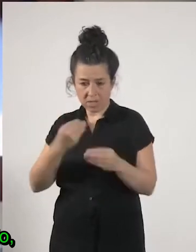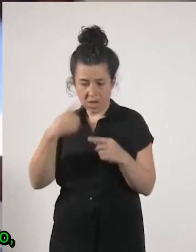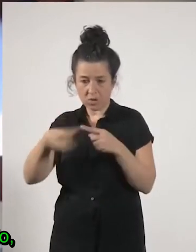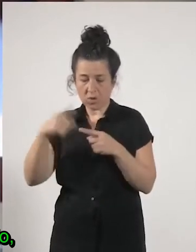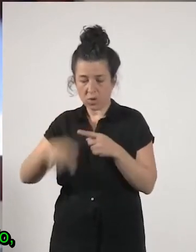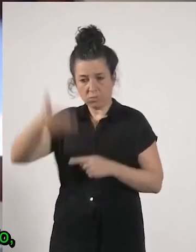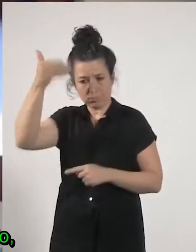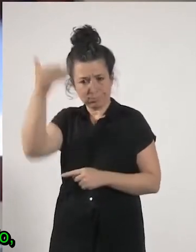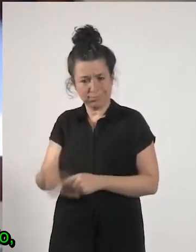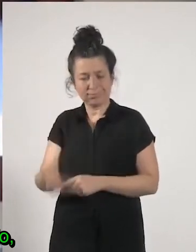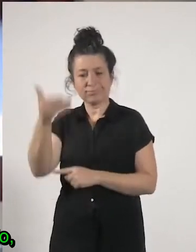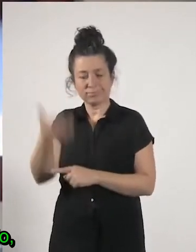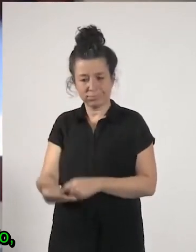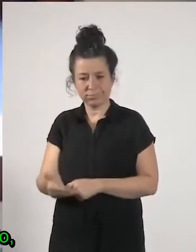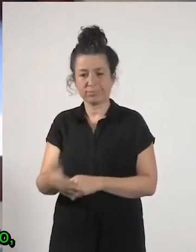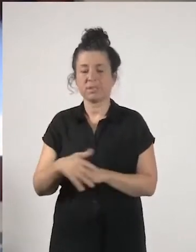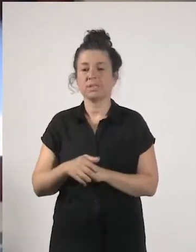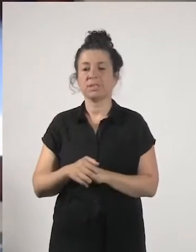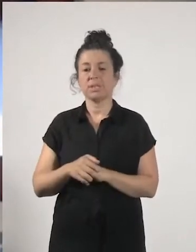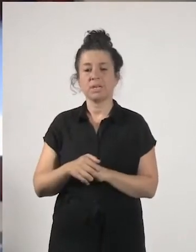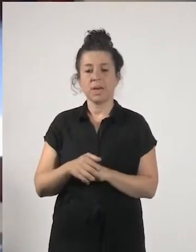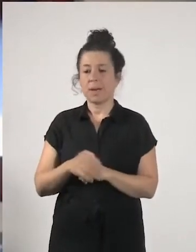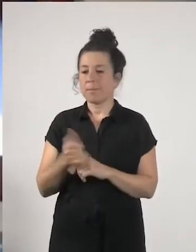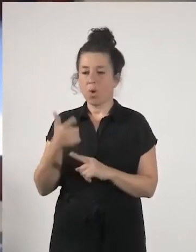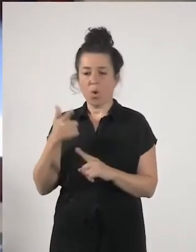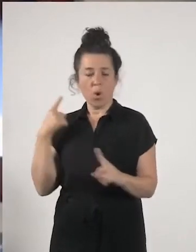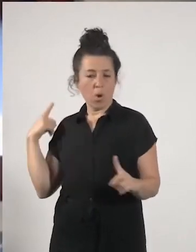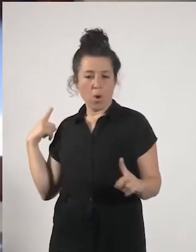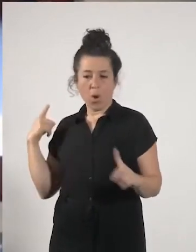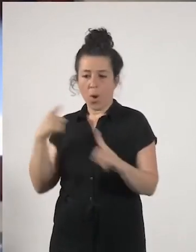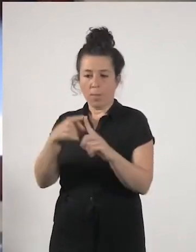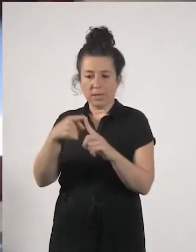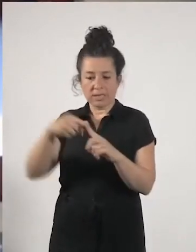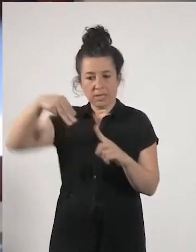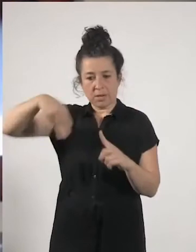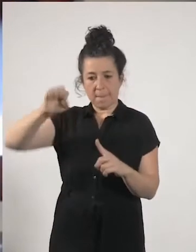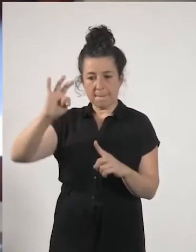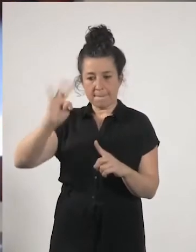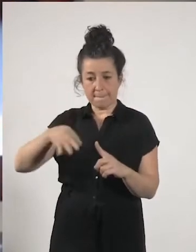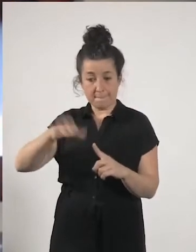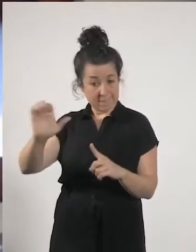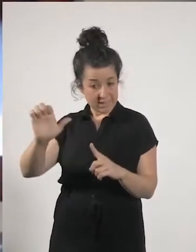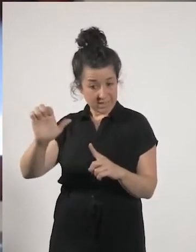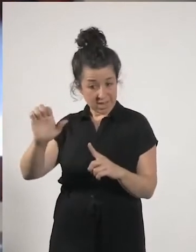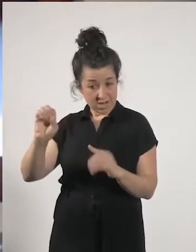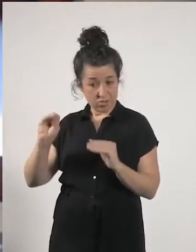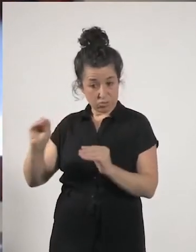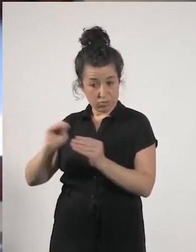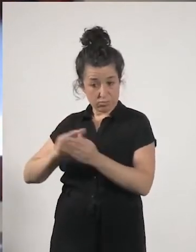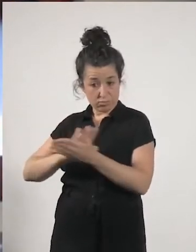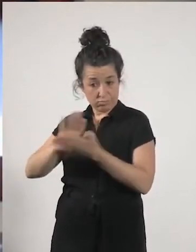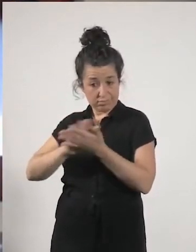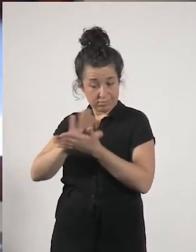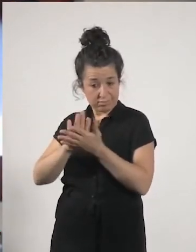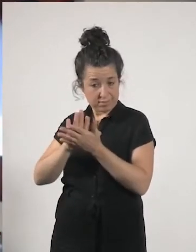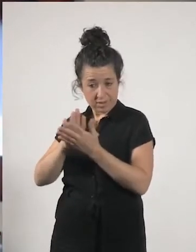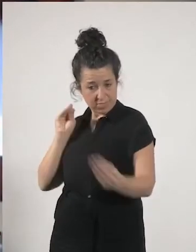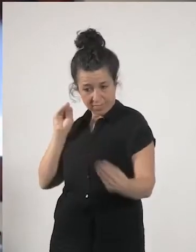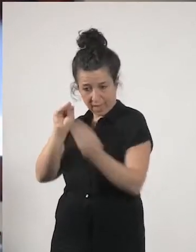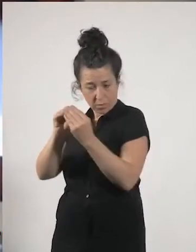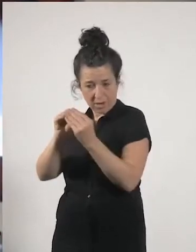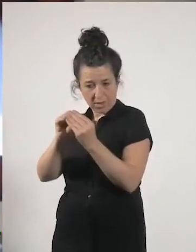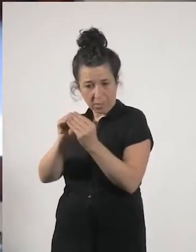apunto porque no puedo evitarlo completamente de acuerdo con lo que ha dicho Merche de que no es crecer por crecer que